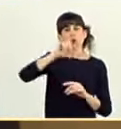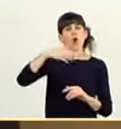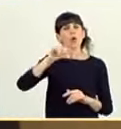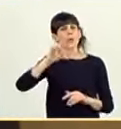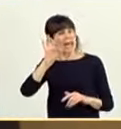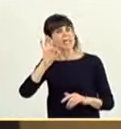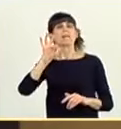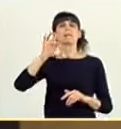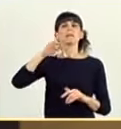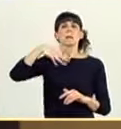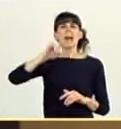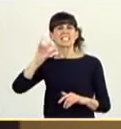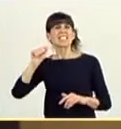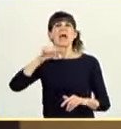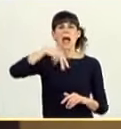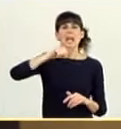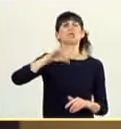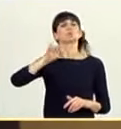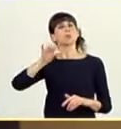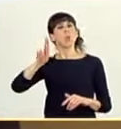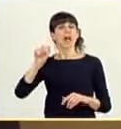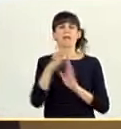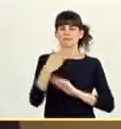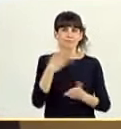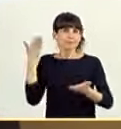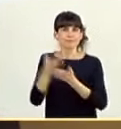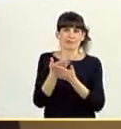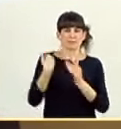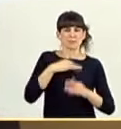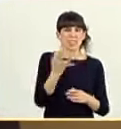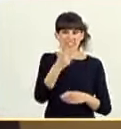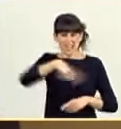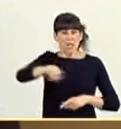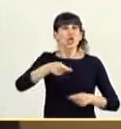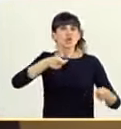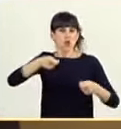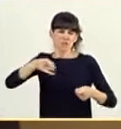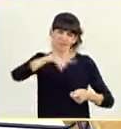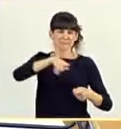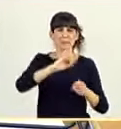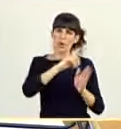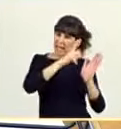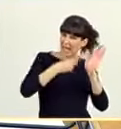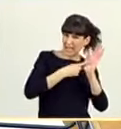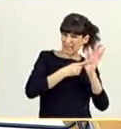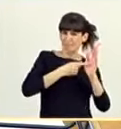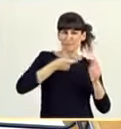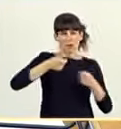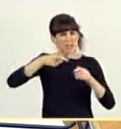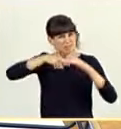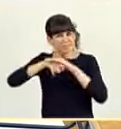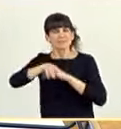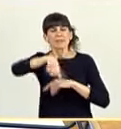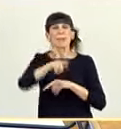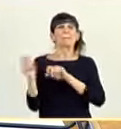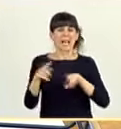Surra, presentamos una proposición para la regularización de todos estos migrantes. Y quiero subrayar todos, porque,